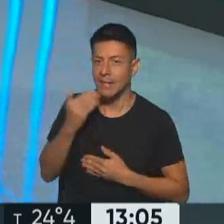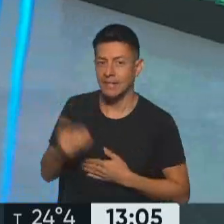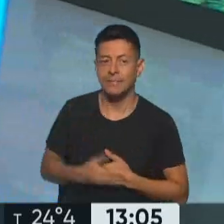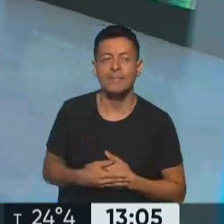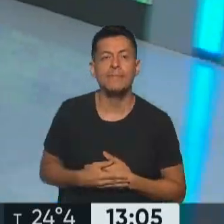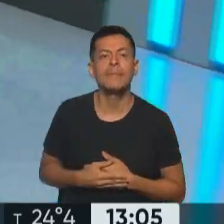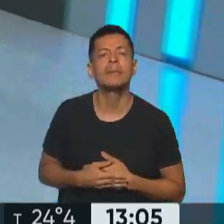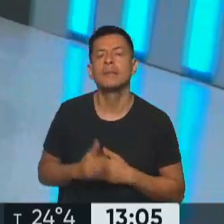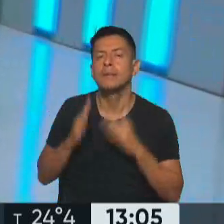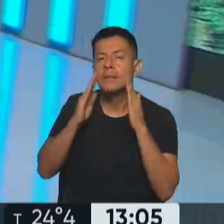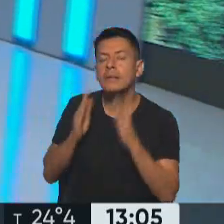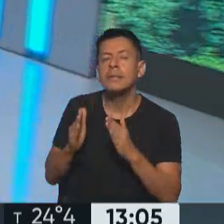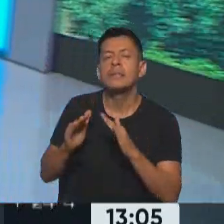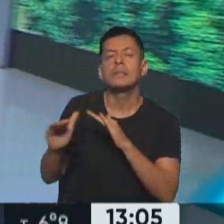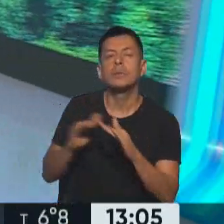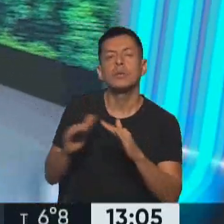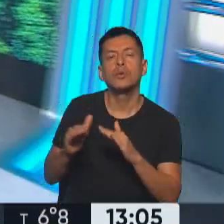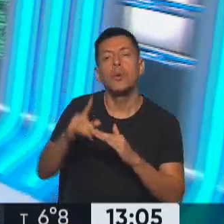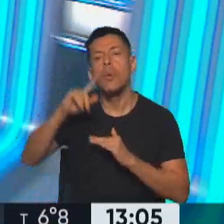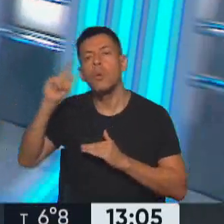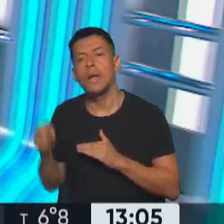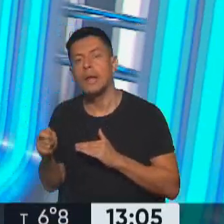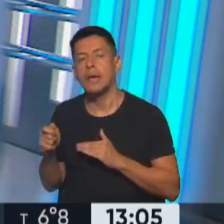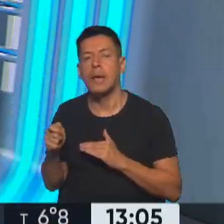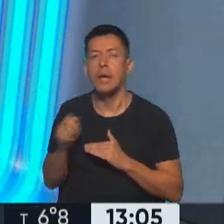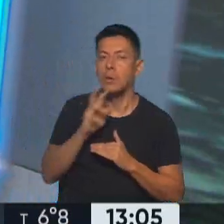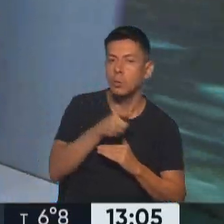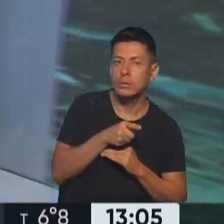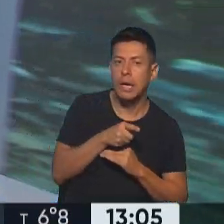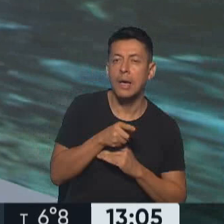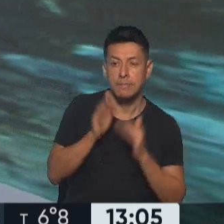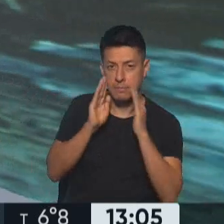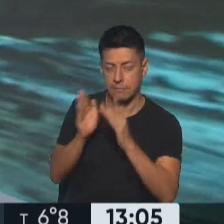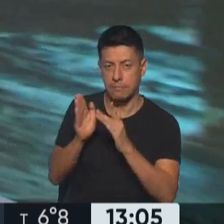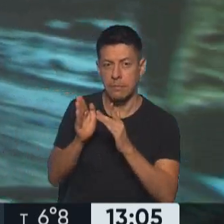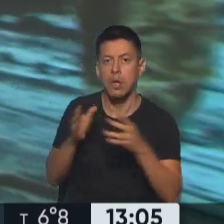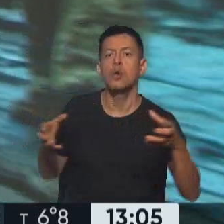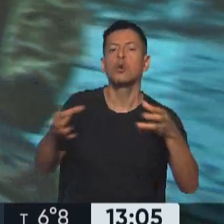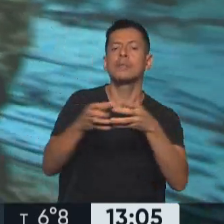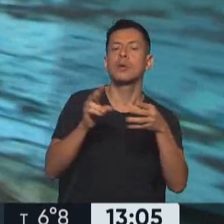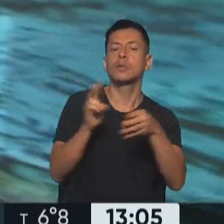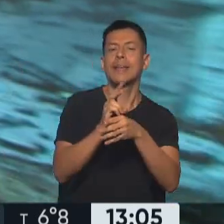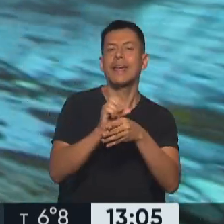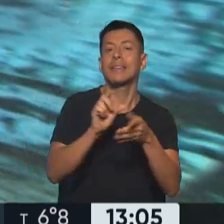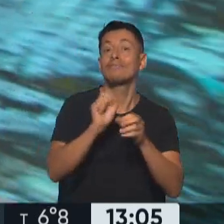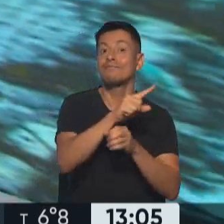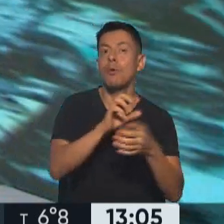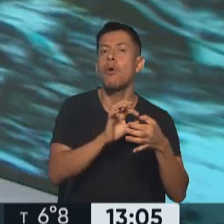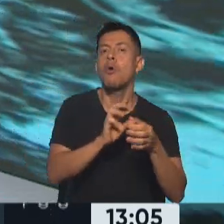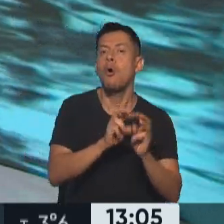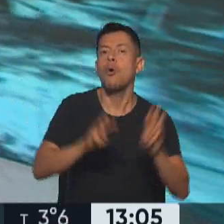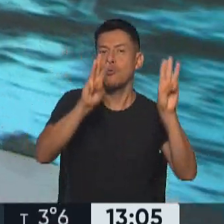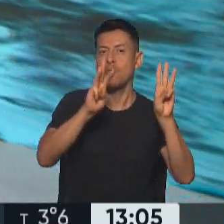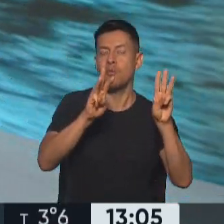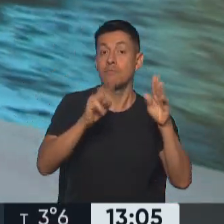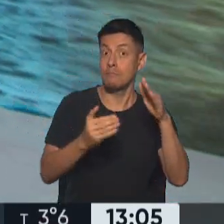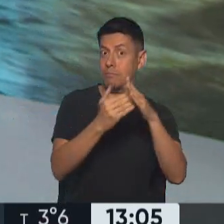Nos metemos ahora en la situación entre Ucrania y Rusia y el Consejo de Seguridad de Naciones Unidas que toma protagonismo.